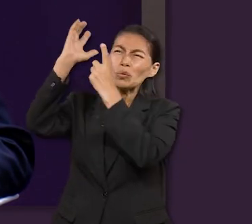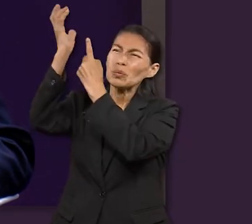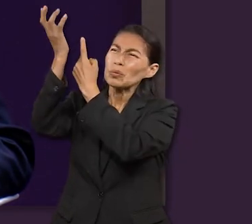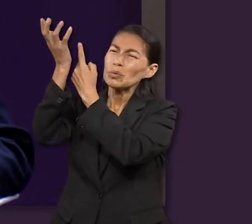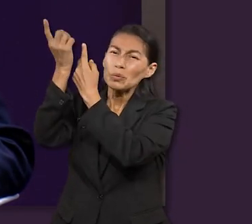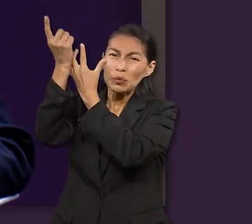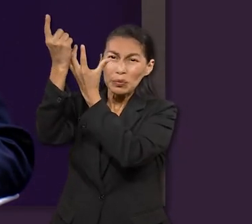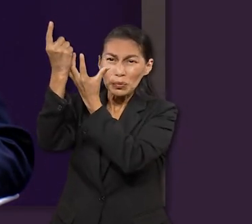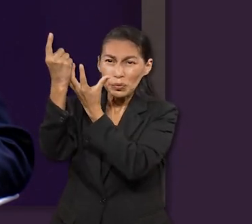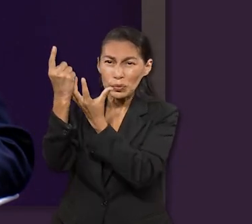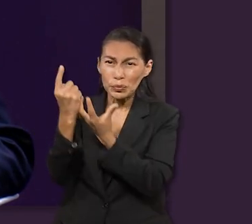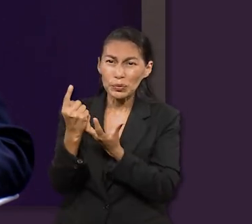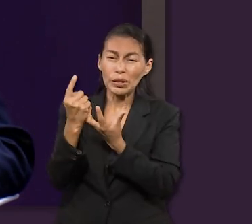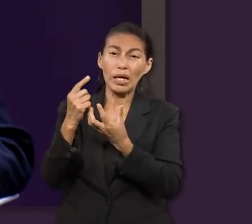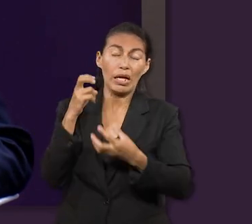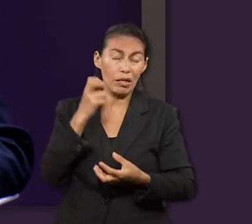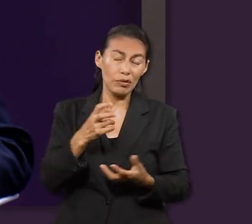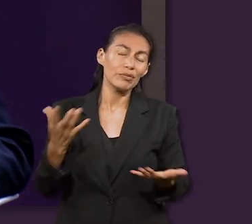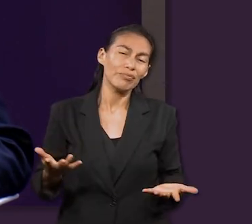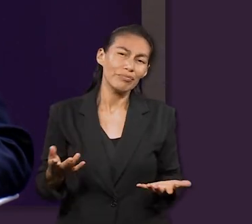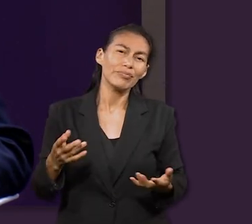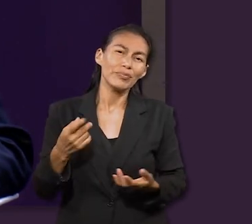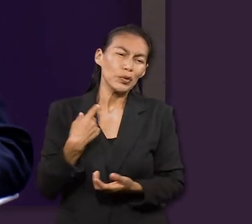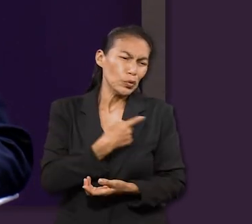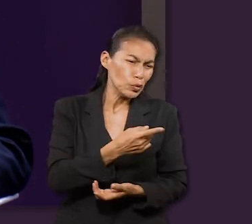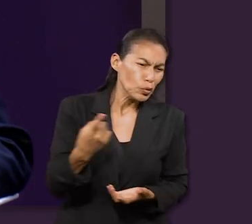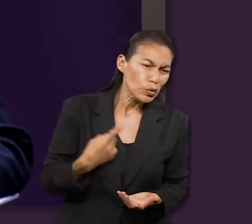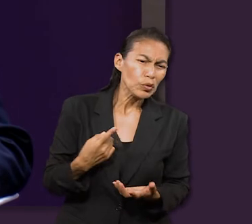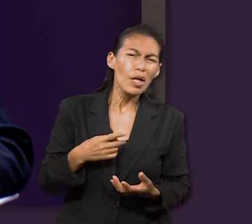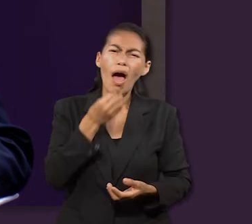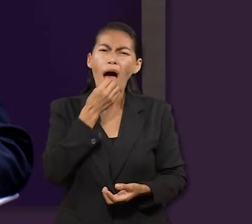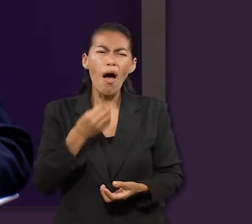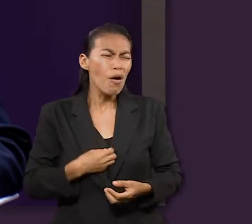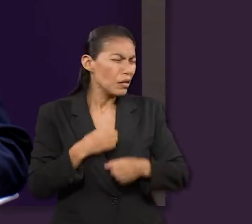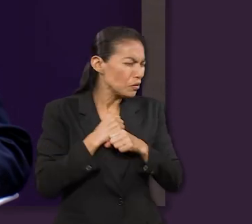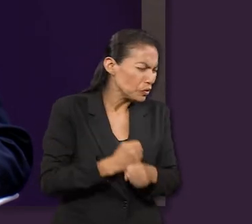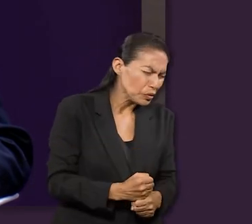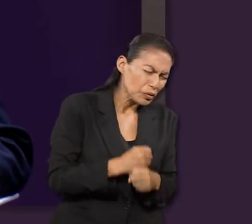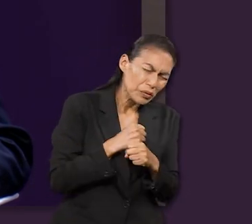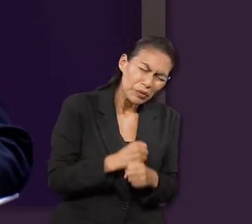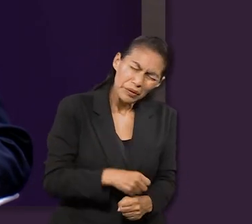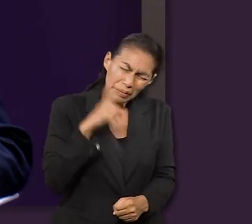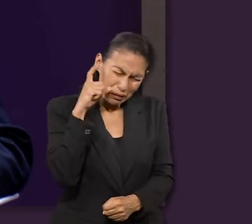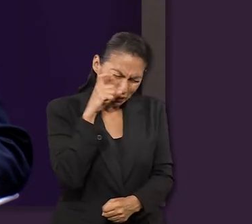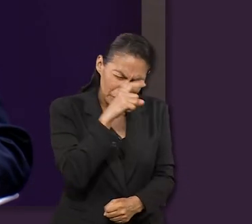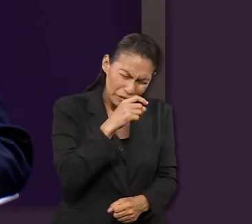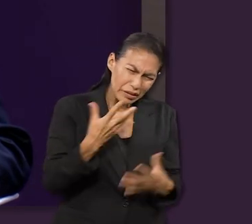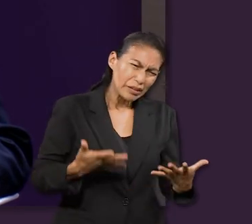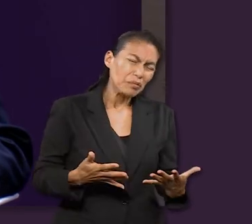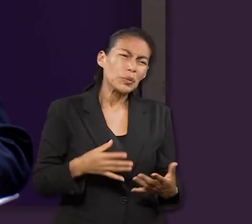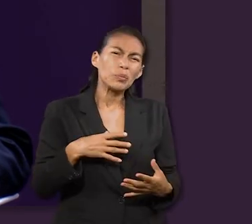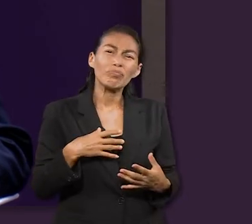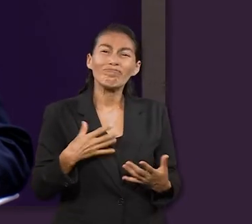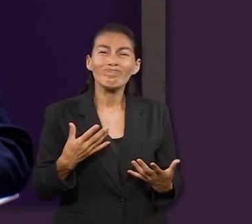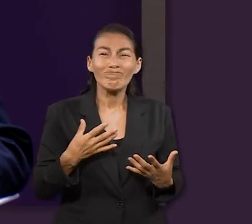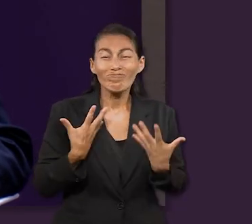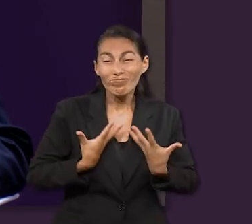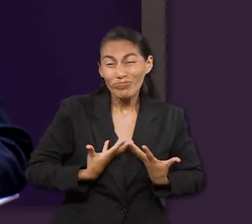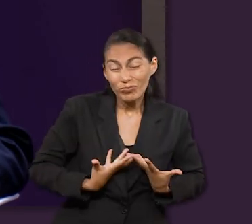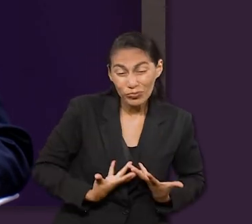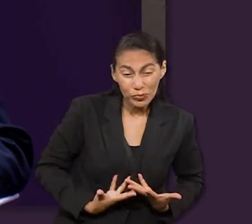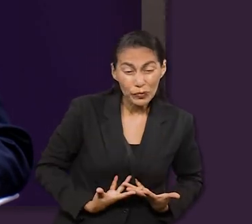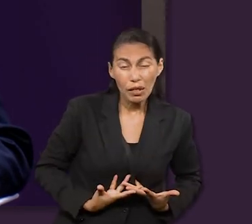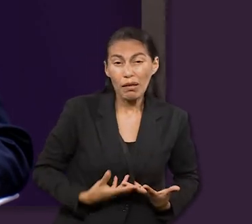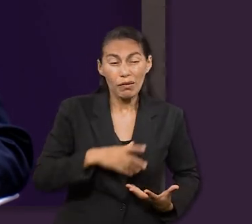esa seguridad que a pesar de que padezcamos alguna situación difícil, va a